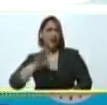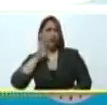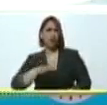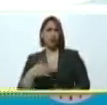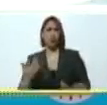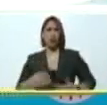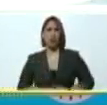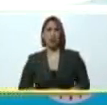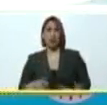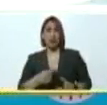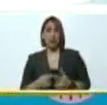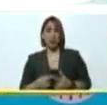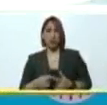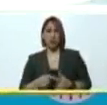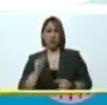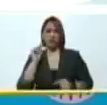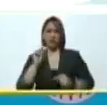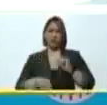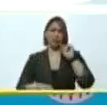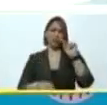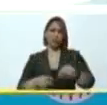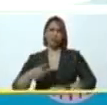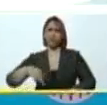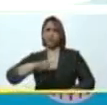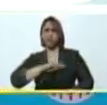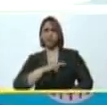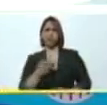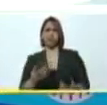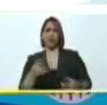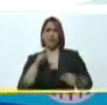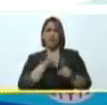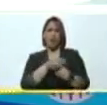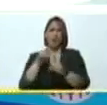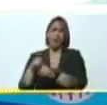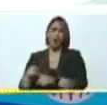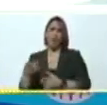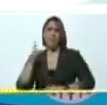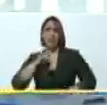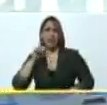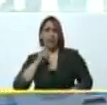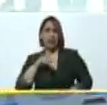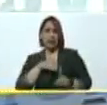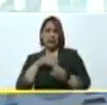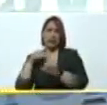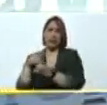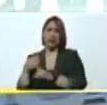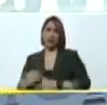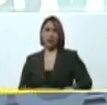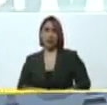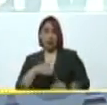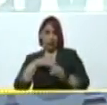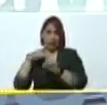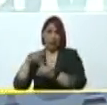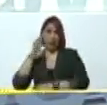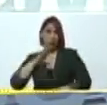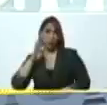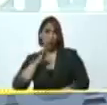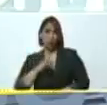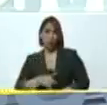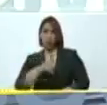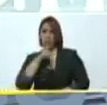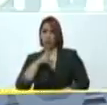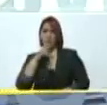y normalmente lanza face news, mentiras, ataques, cuando hay un ataque sucio, la cloaca